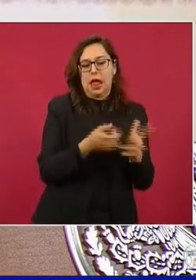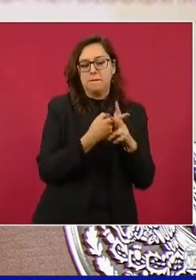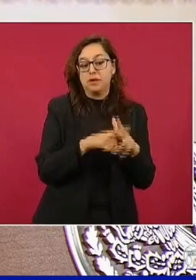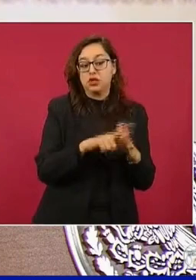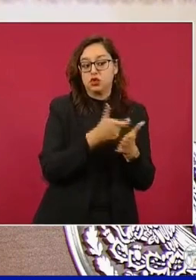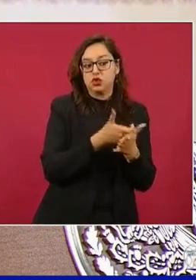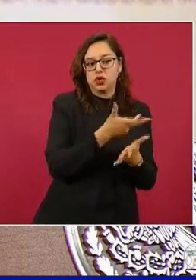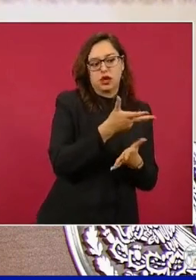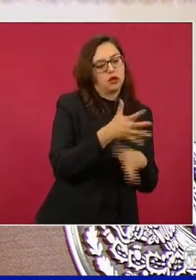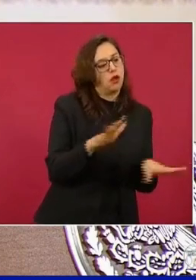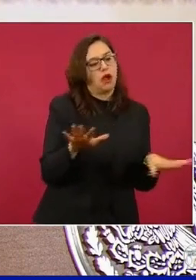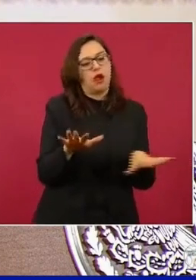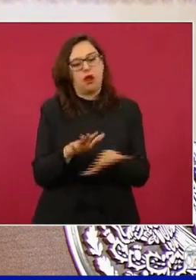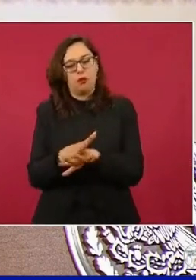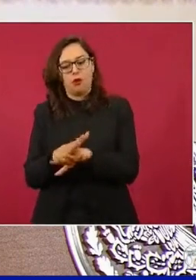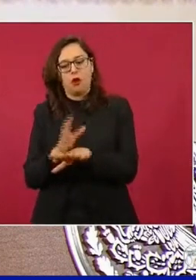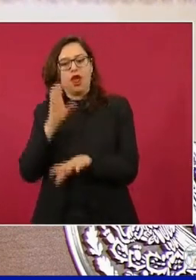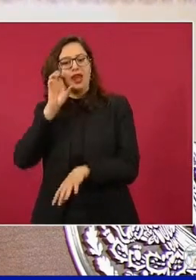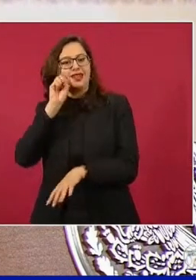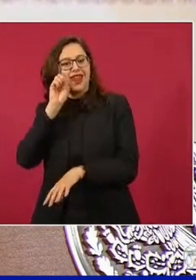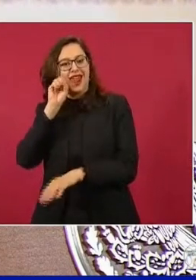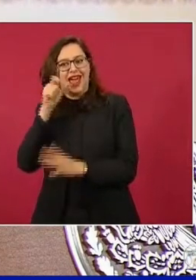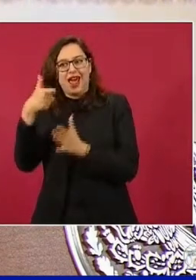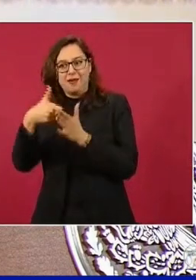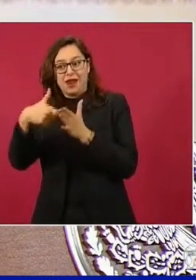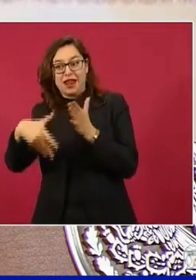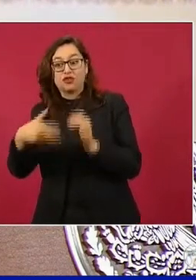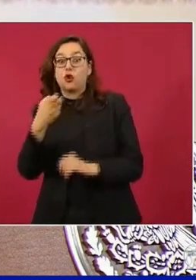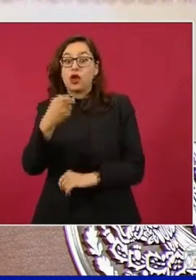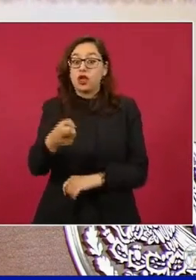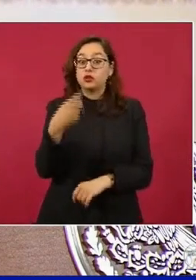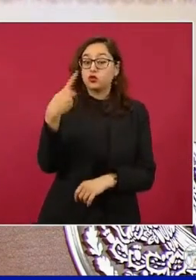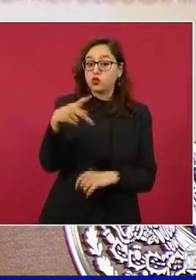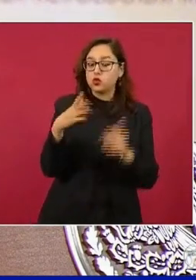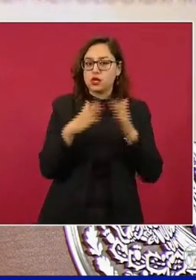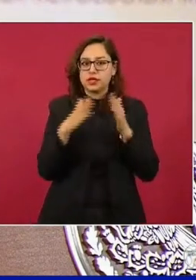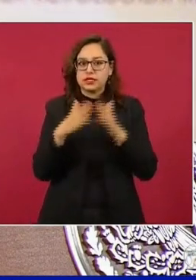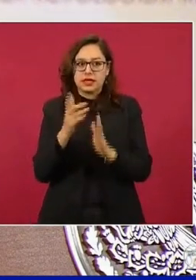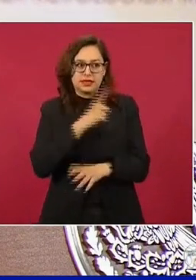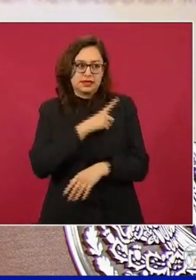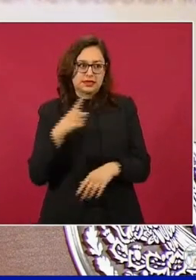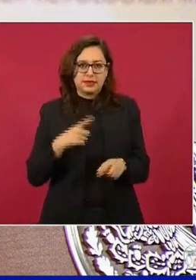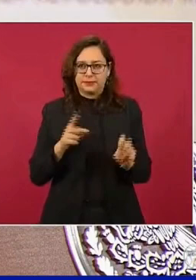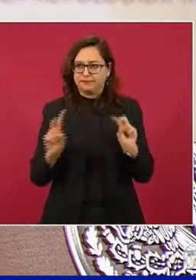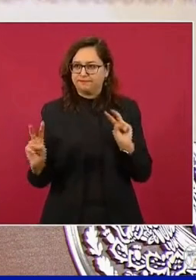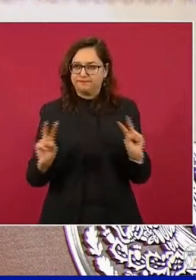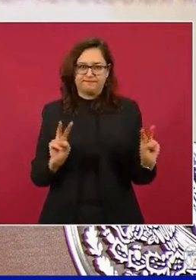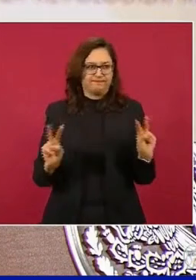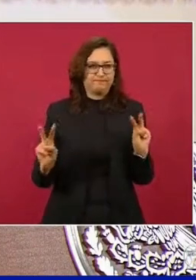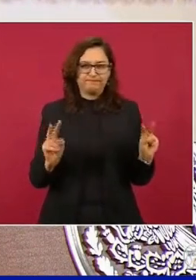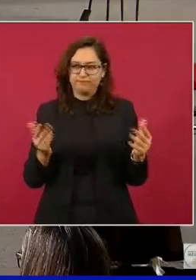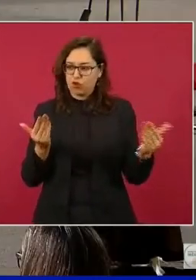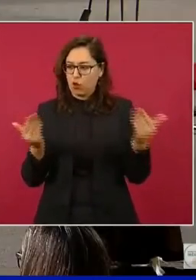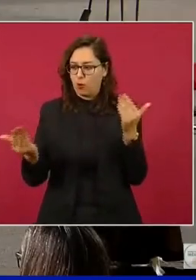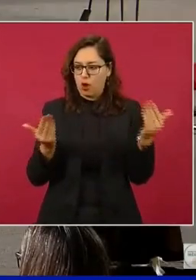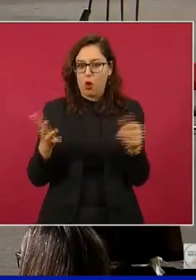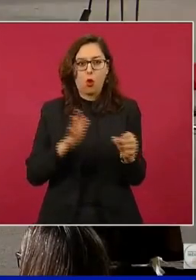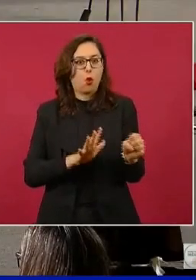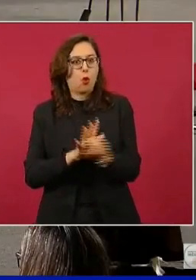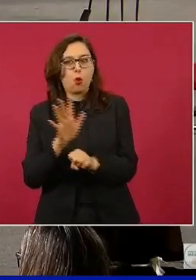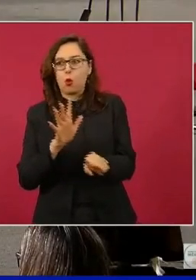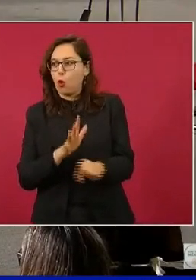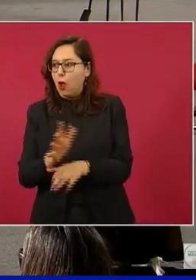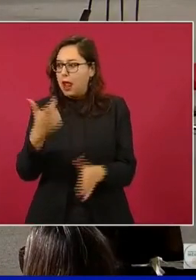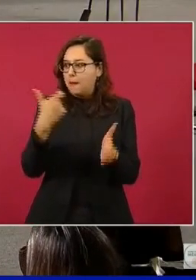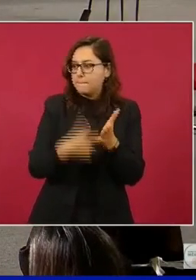observando cuáles son los productos que están de temporada, los que son de la región, que siempre serán